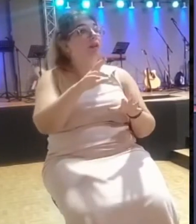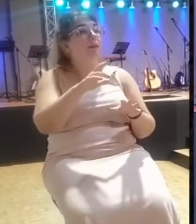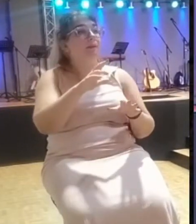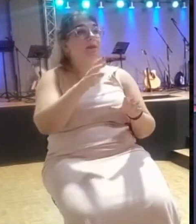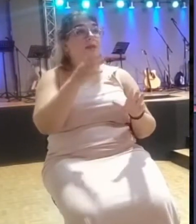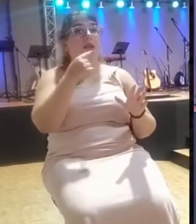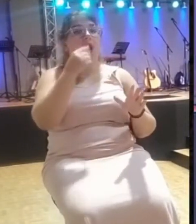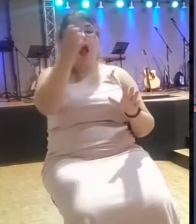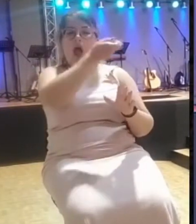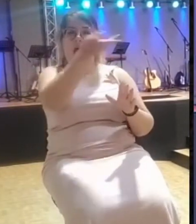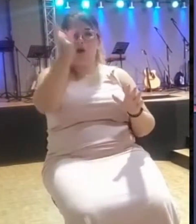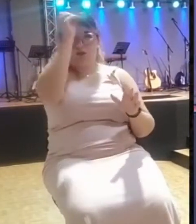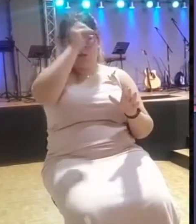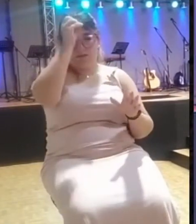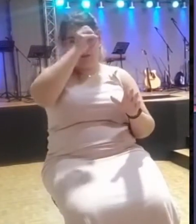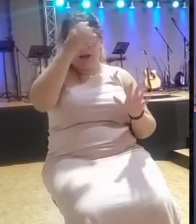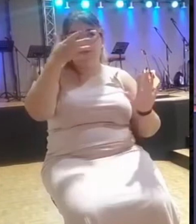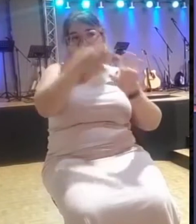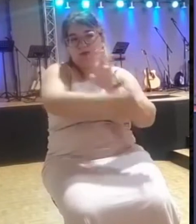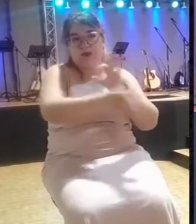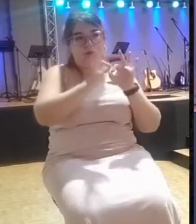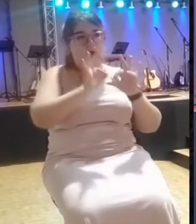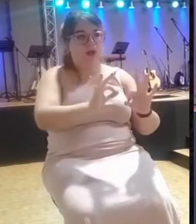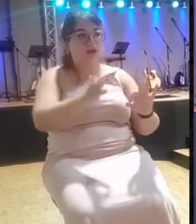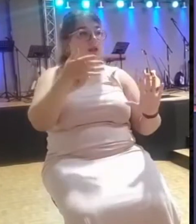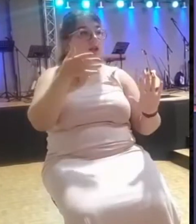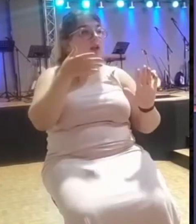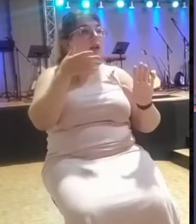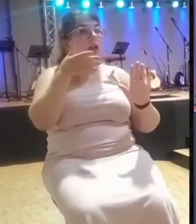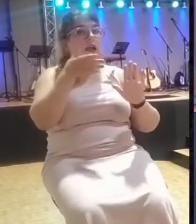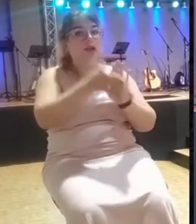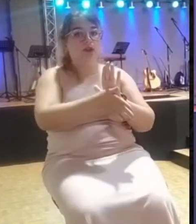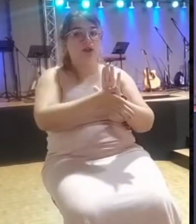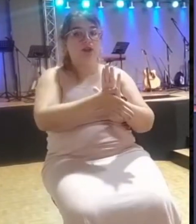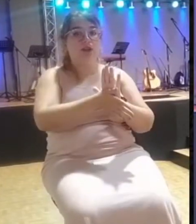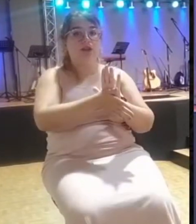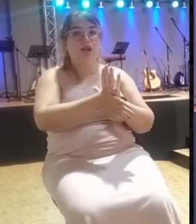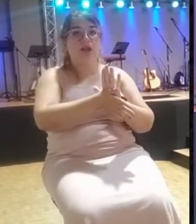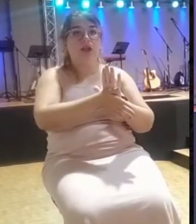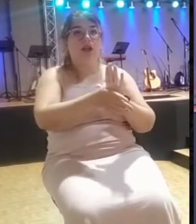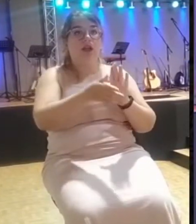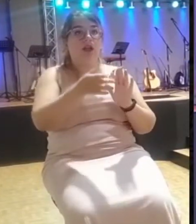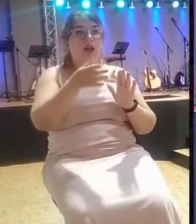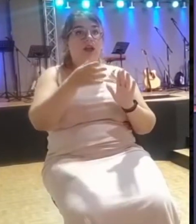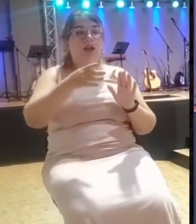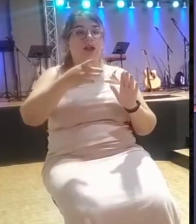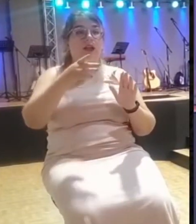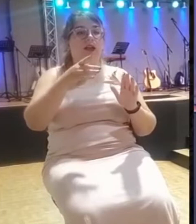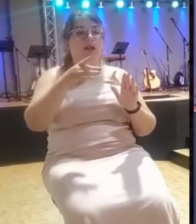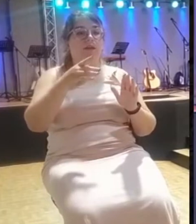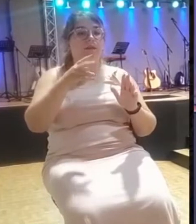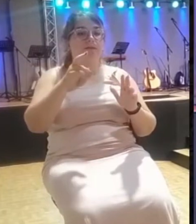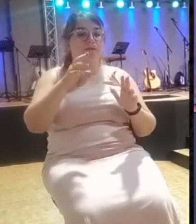por este motivo, ¿verdad? Y entonces, desesperado, huyó queriendo morirse porque dice que se